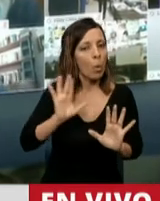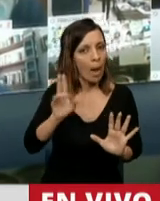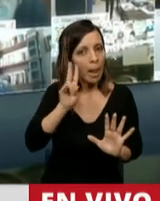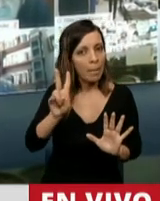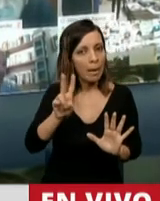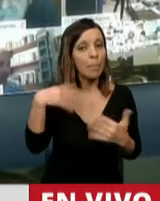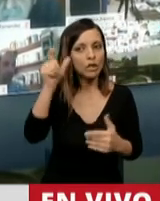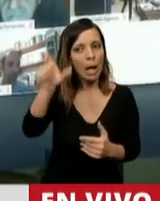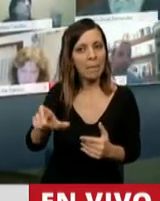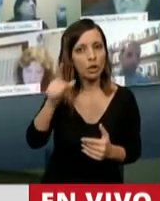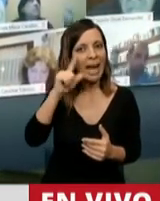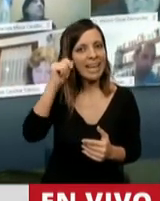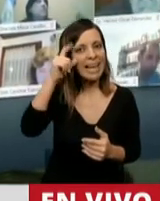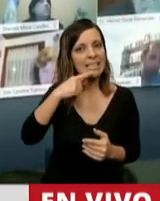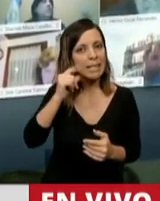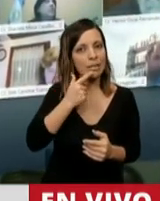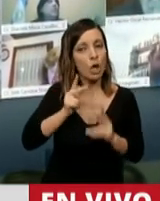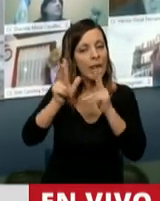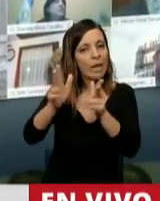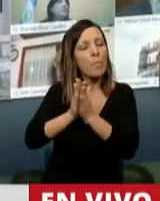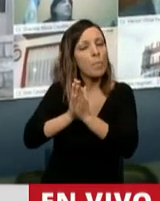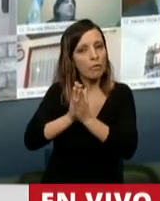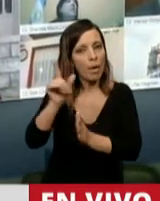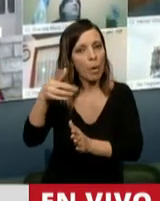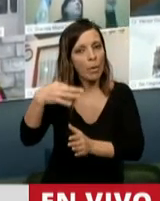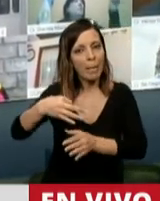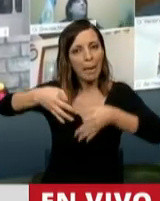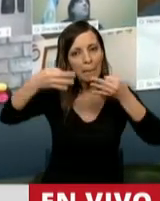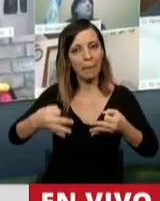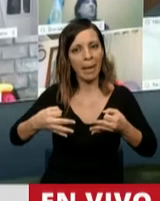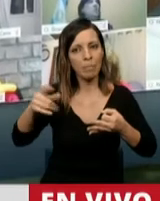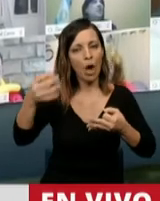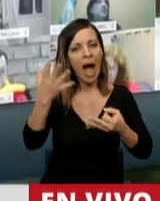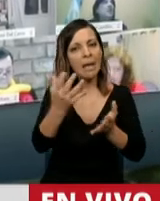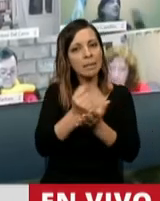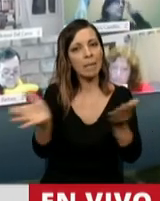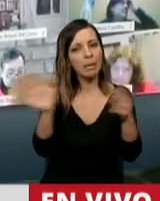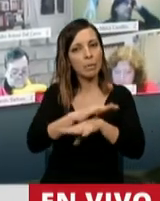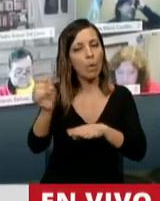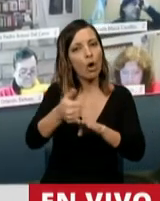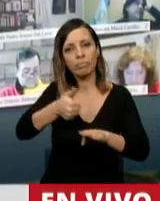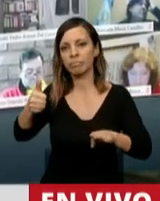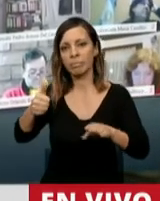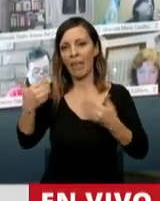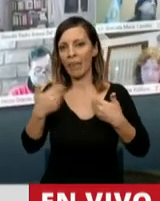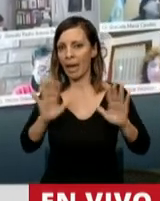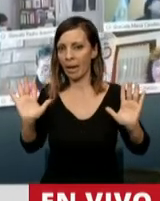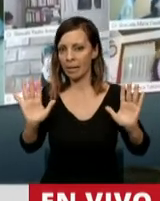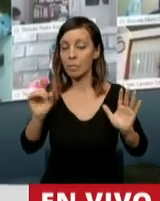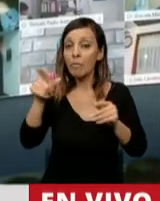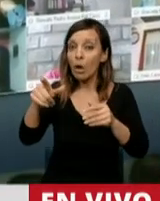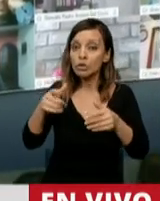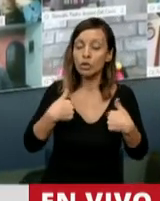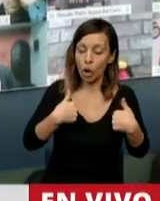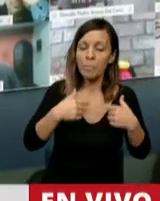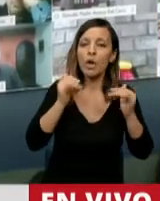Iglesias le digo que por favor tenga honor y sepa que se equivocó y dé un paso al costado, porque como joven nacido